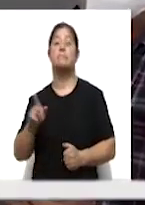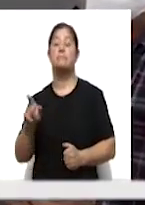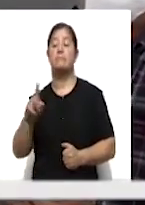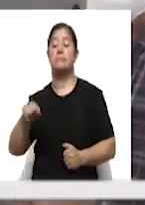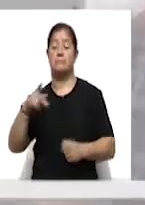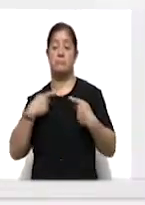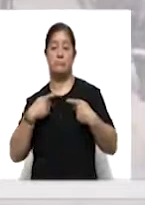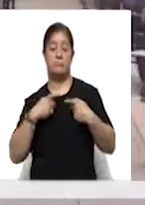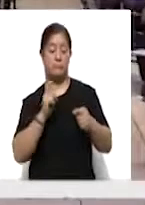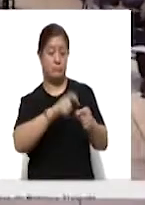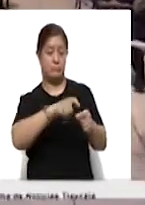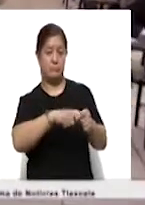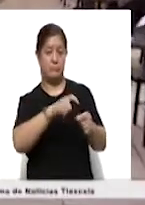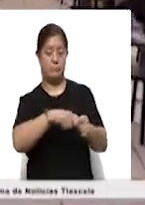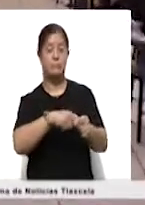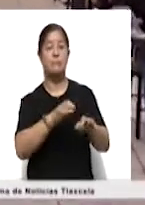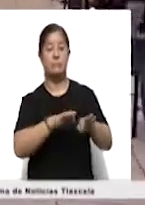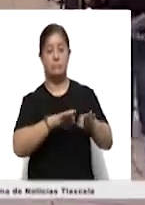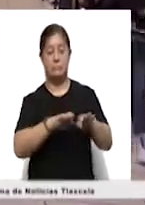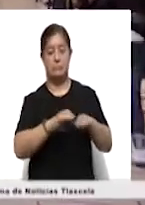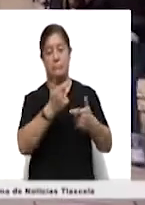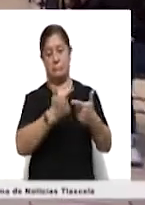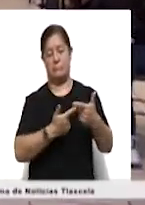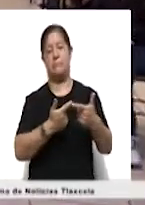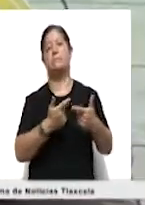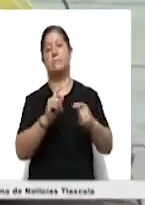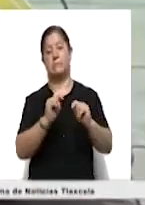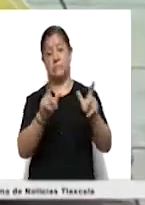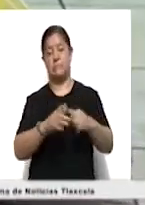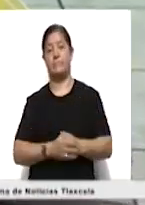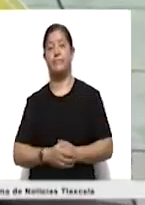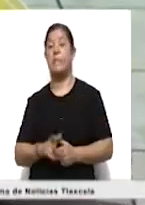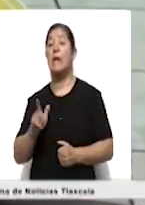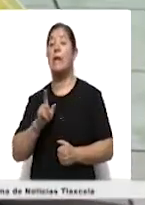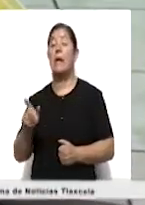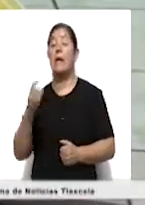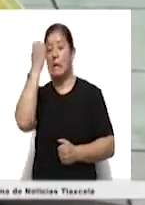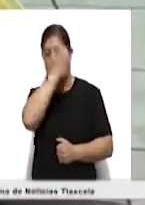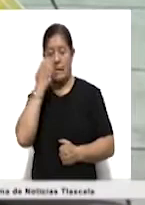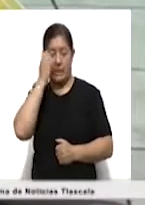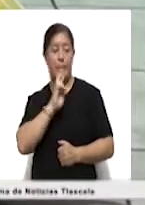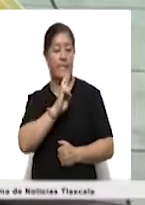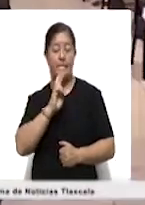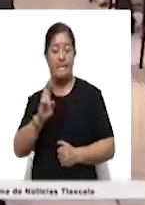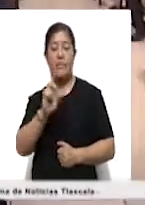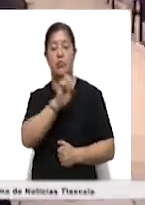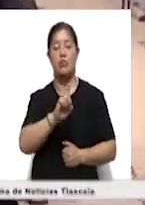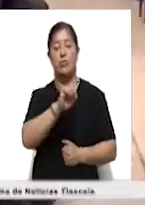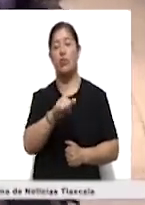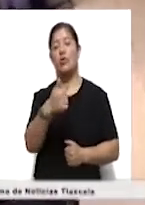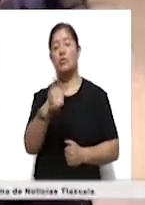tiene Tlaxcala. Lima Morales precisó que los resultados del examen de admisión se darán a conocer el domingo 11 de julio de